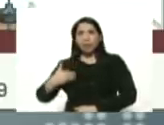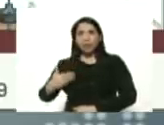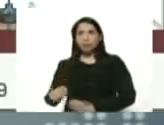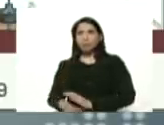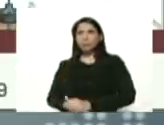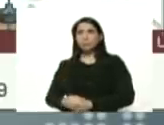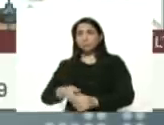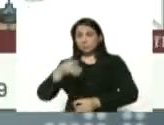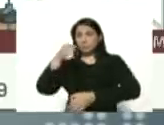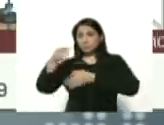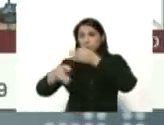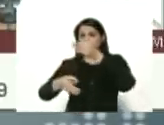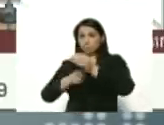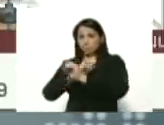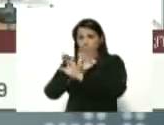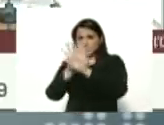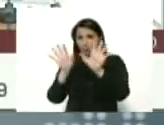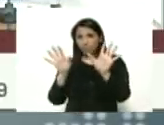explicarle